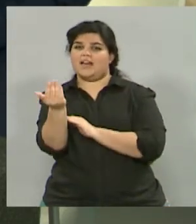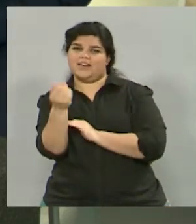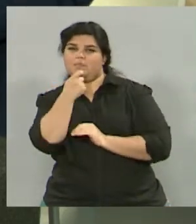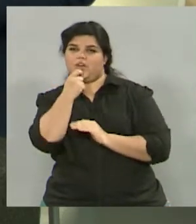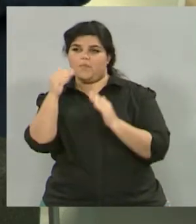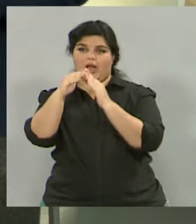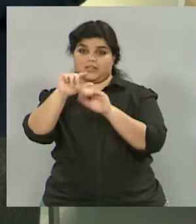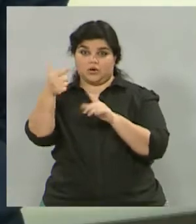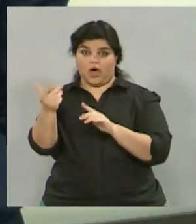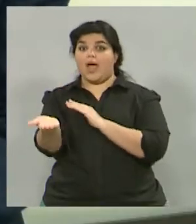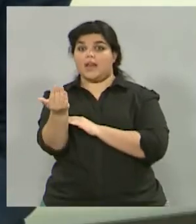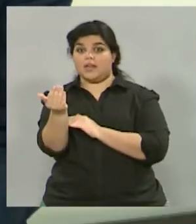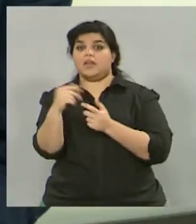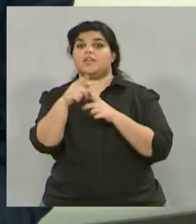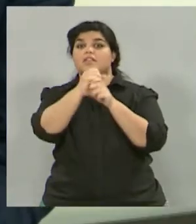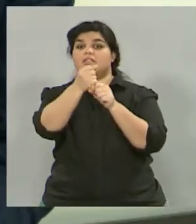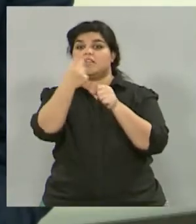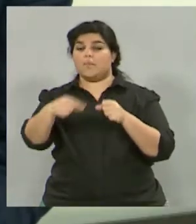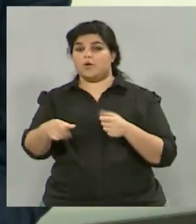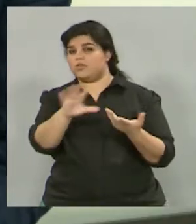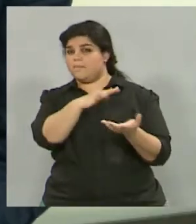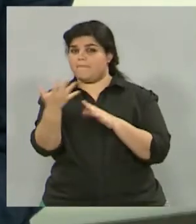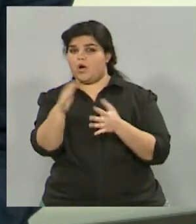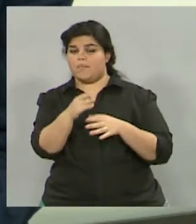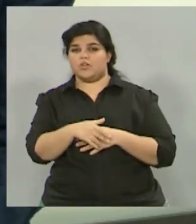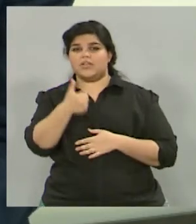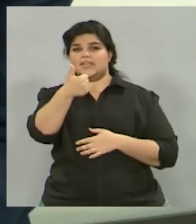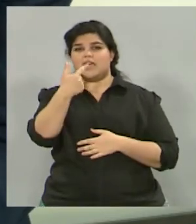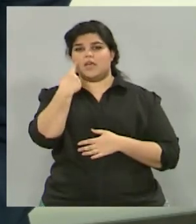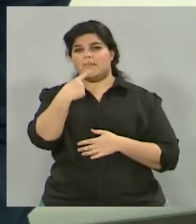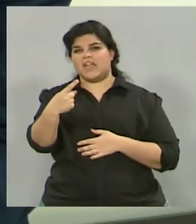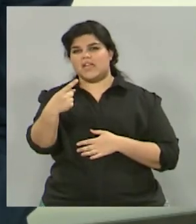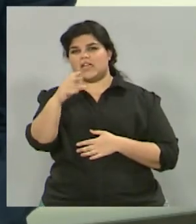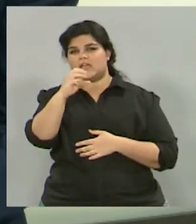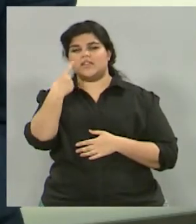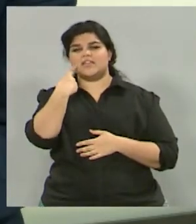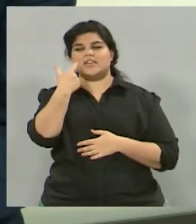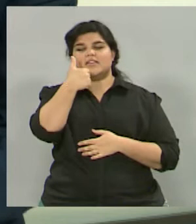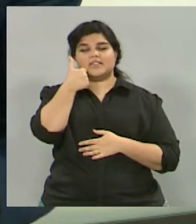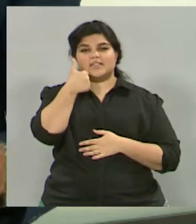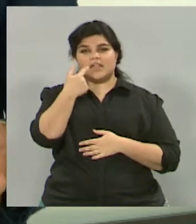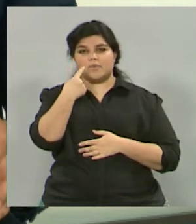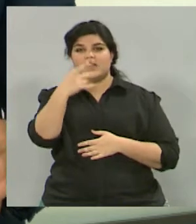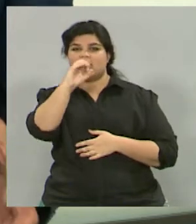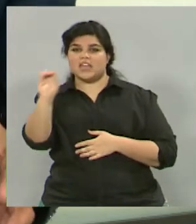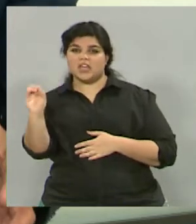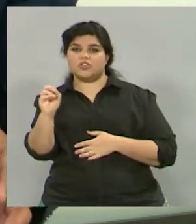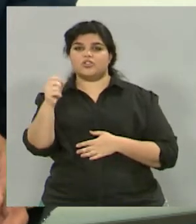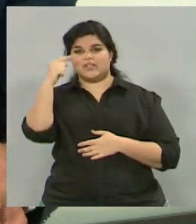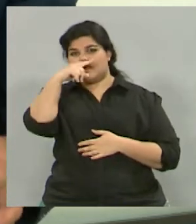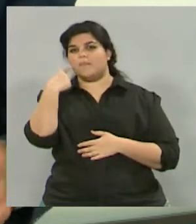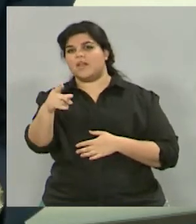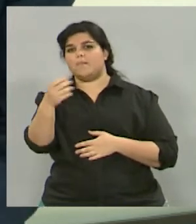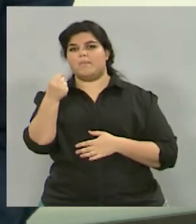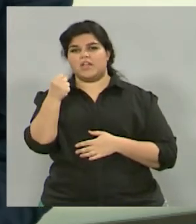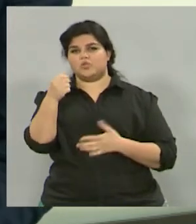residencia y algo de transporte, probablemente estemos hablando de 6.500 o 7.000 pesos como mínimo para cubrir todas las necesidades